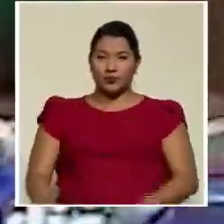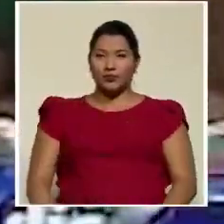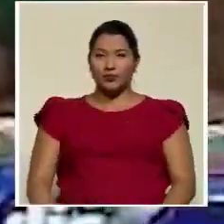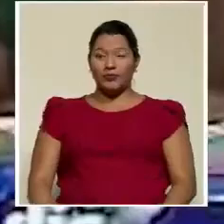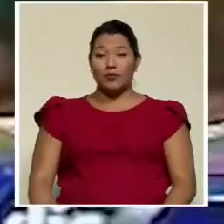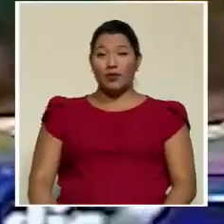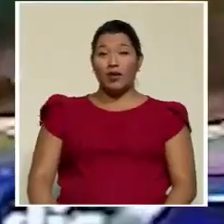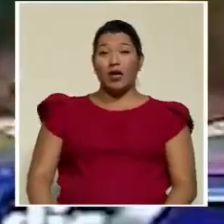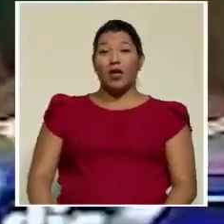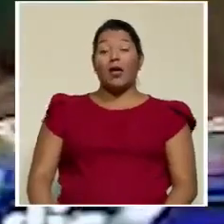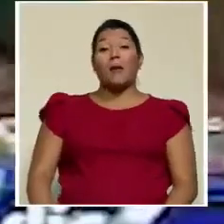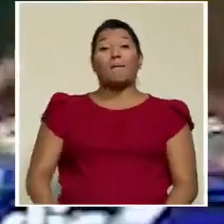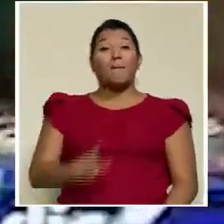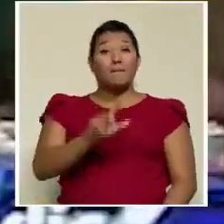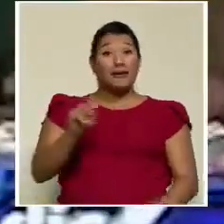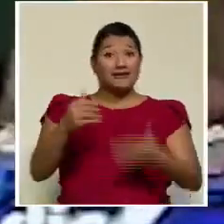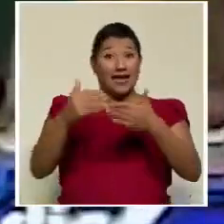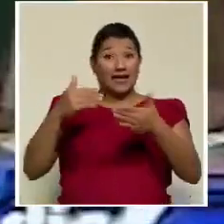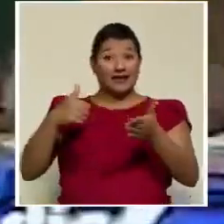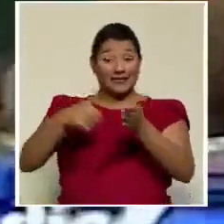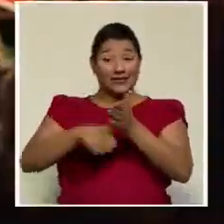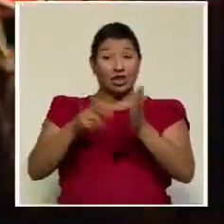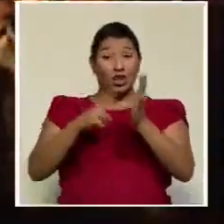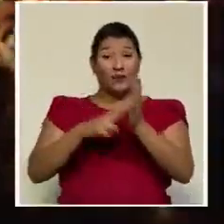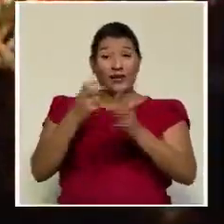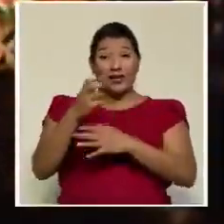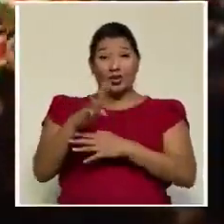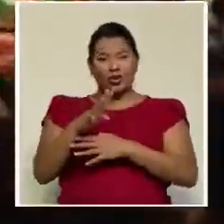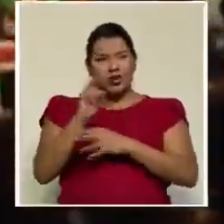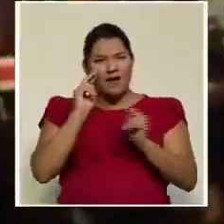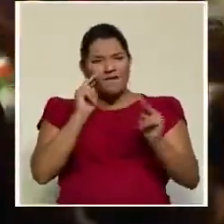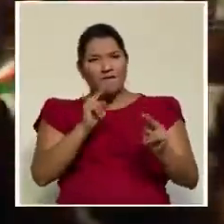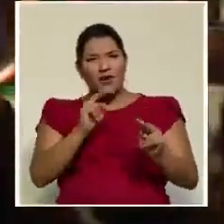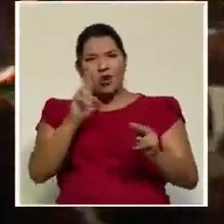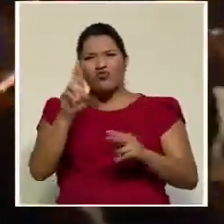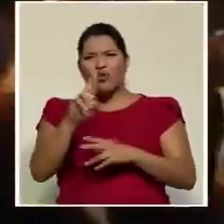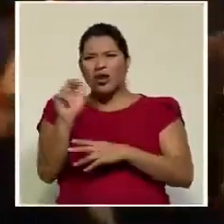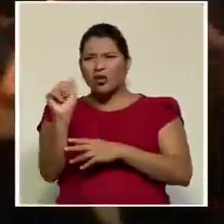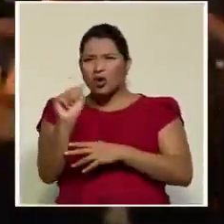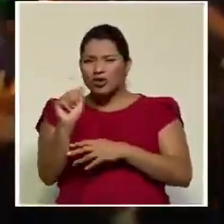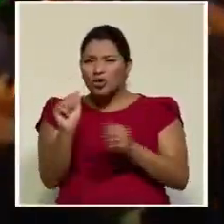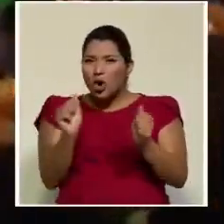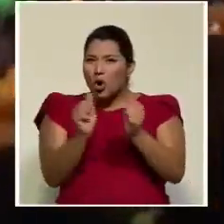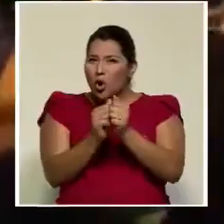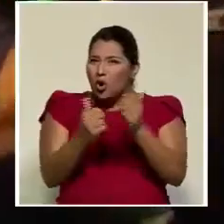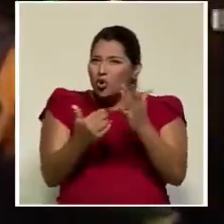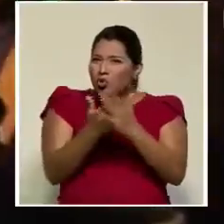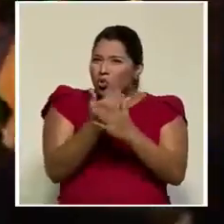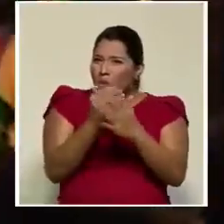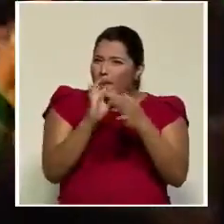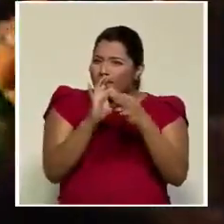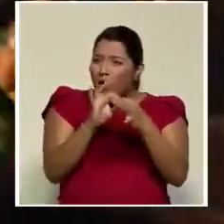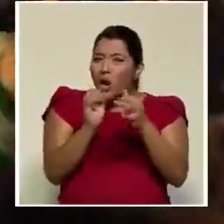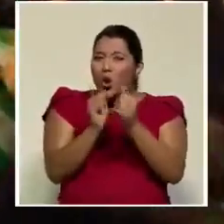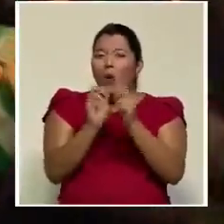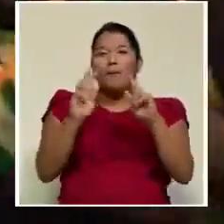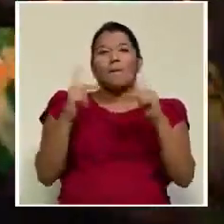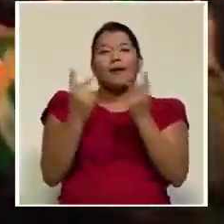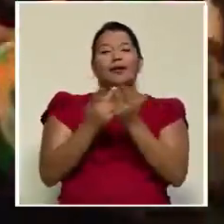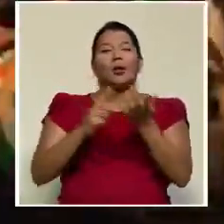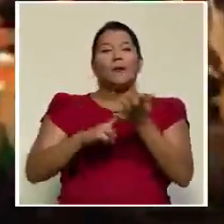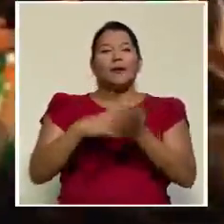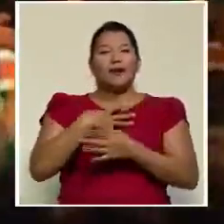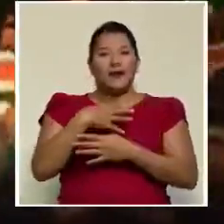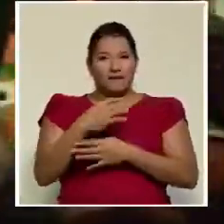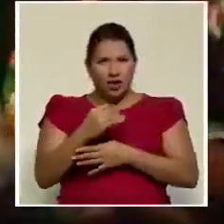Los meses previos a la elección del 2014, encontraron a Rolando Araya en un nuevo acercamiento al Partido de Liberación Nacional,